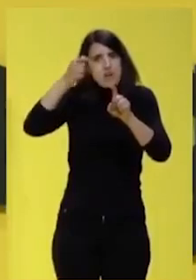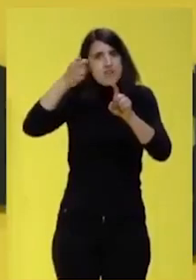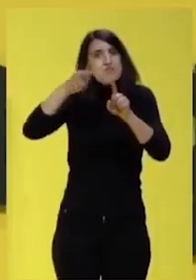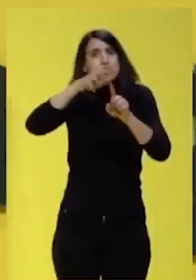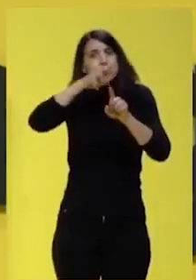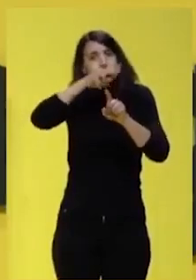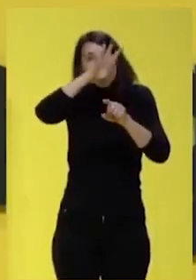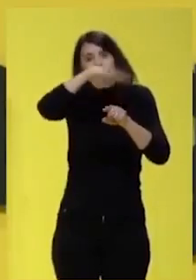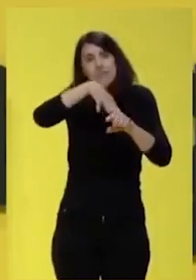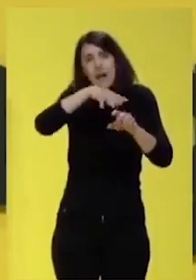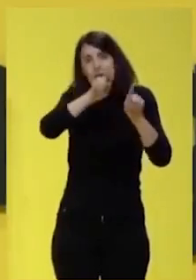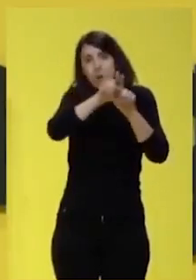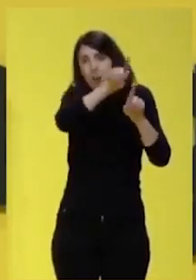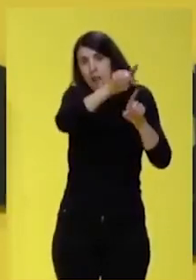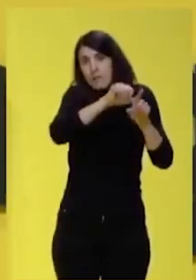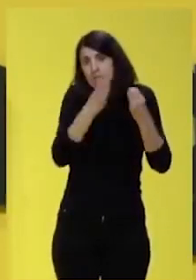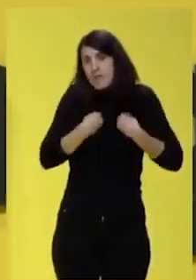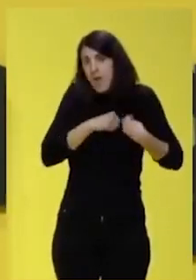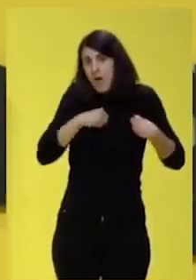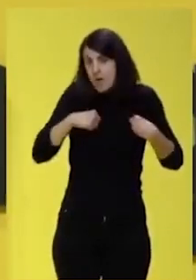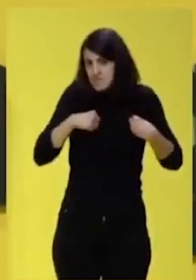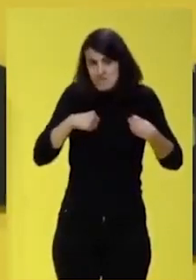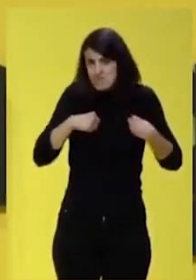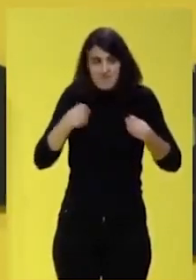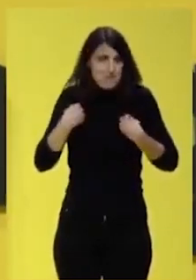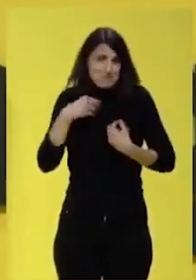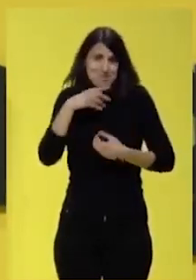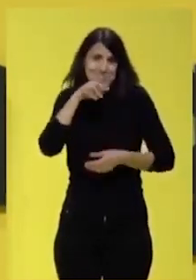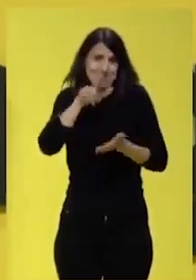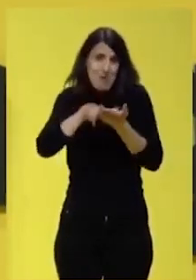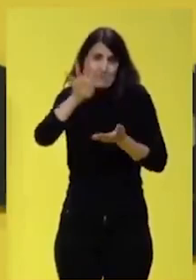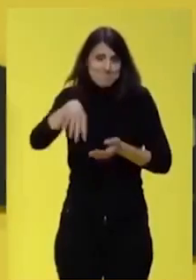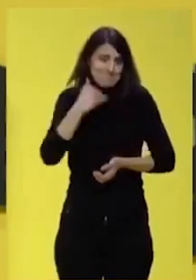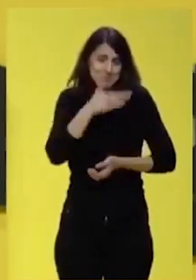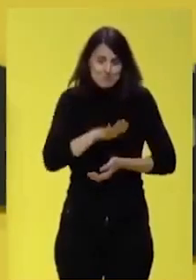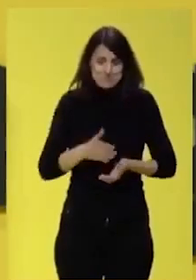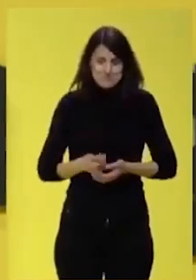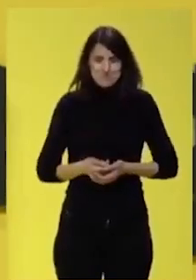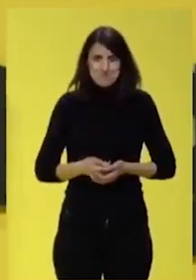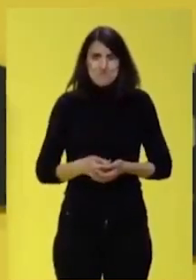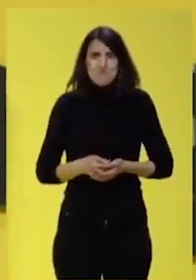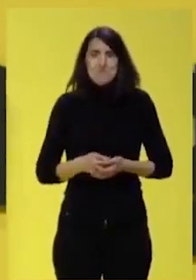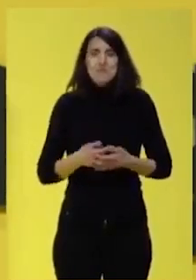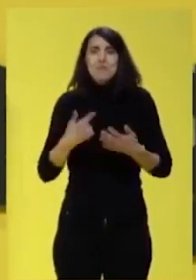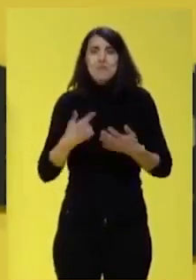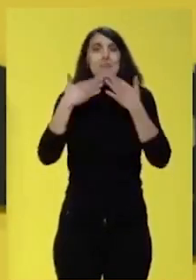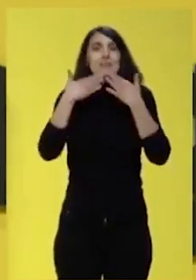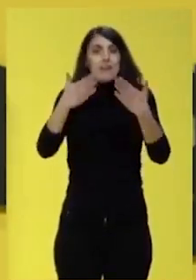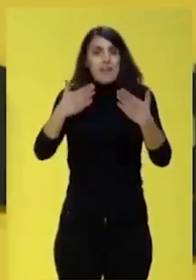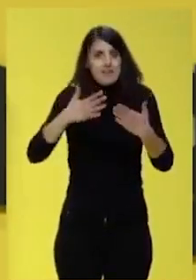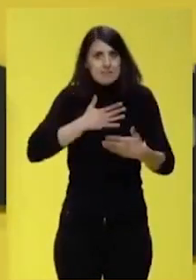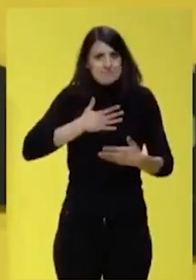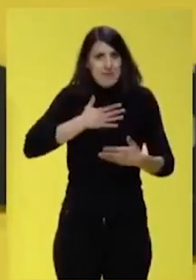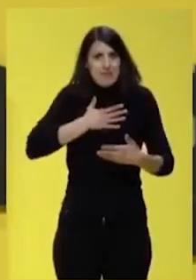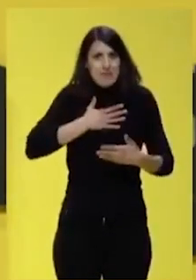intimidad en catalán. Así que, vaya eso de inicio. Muchas gracias, es un placer, es un honor